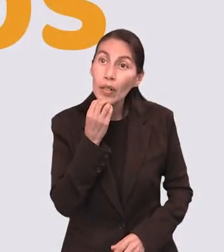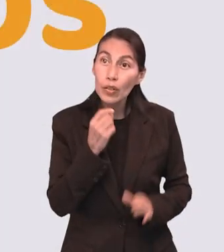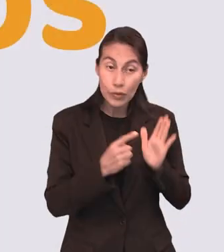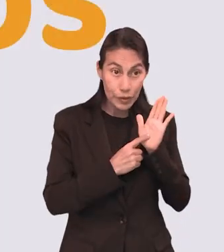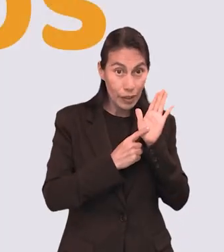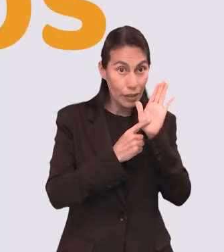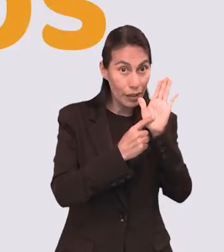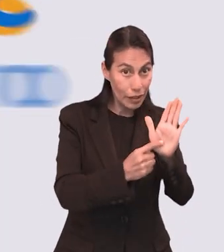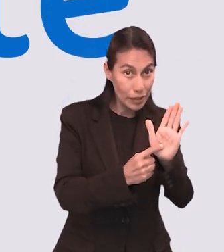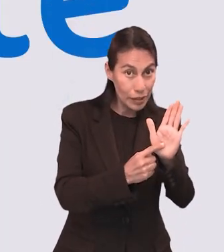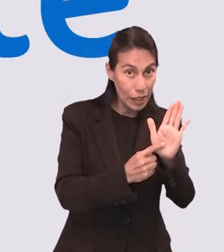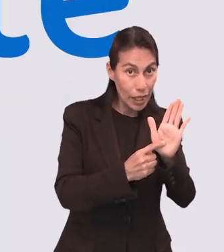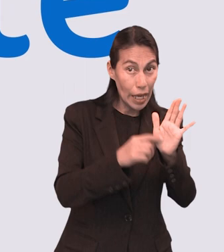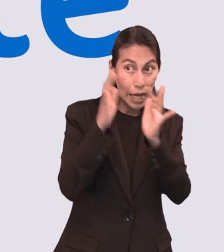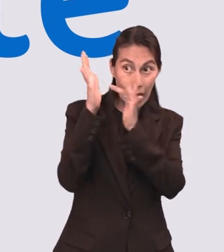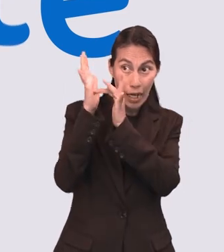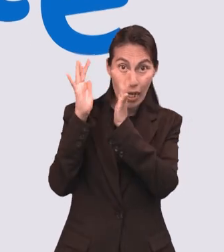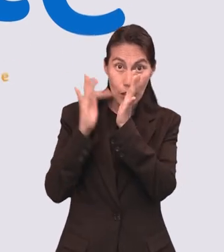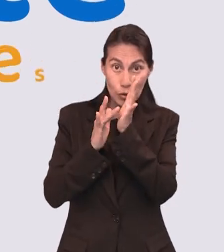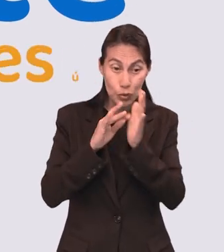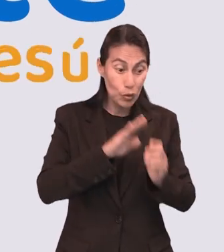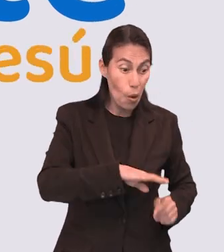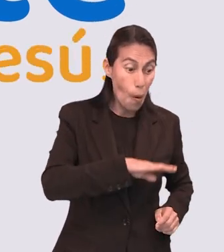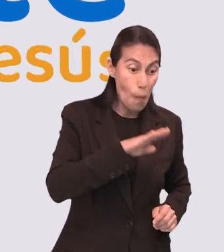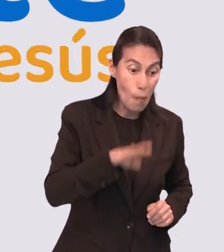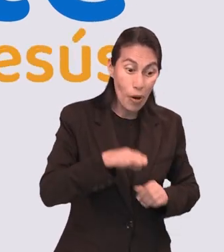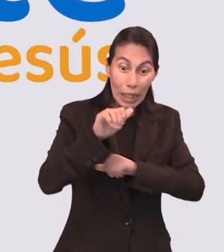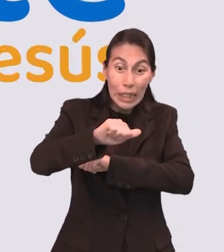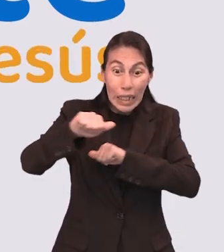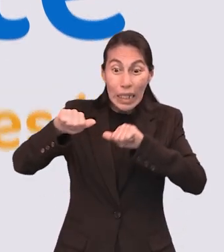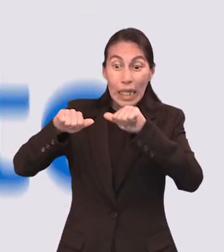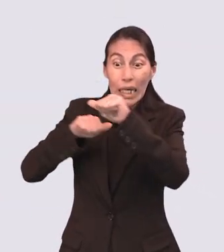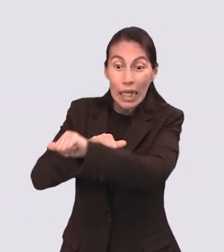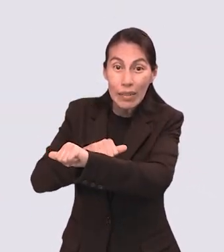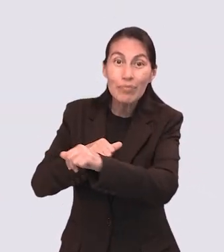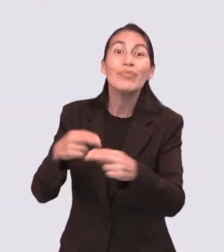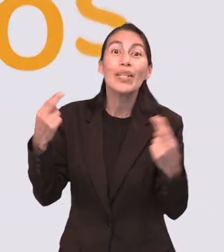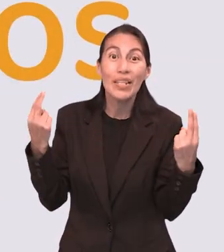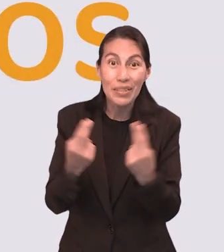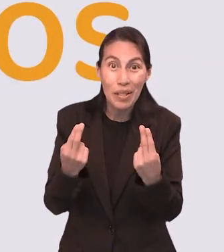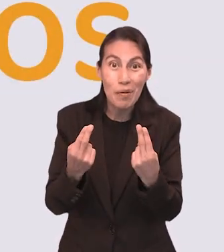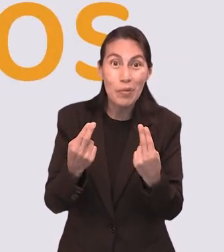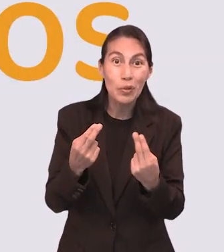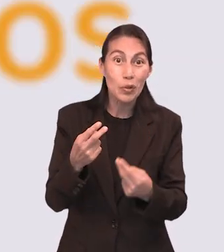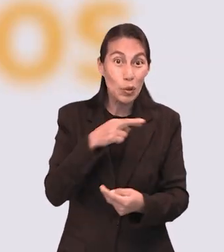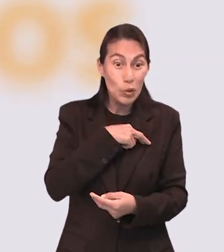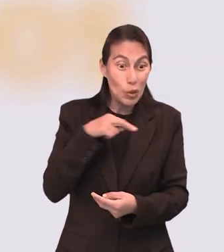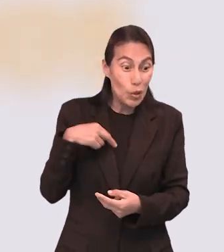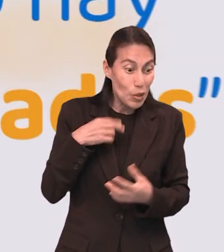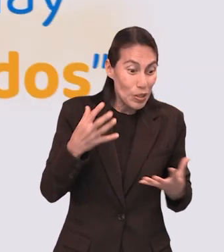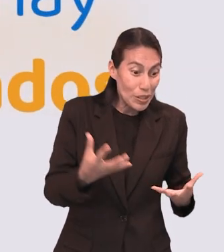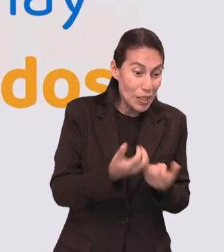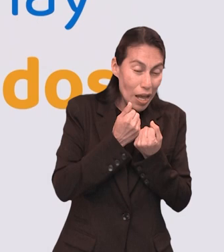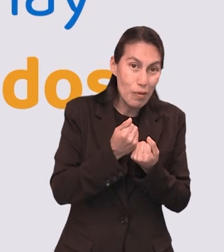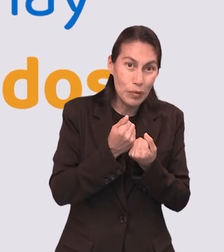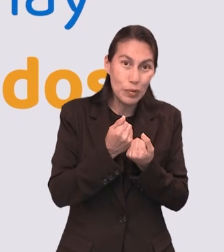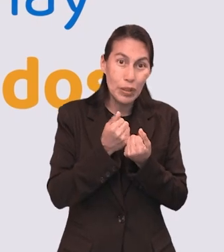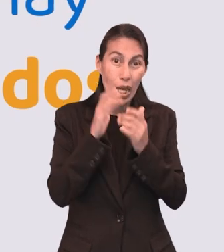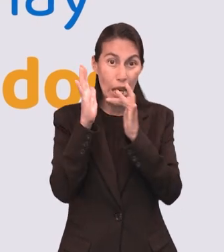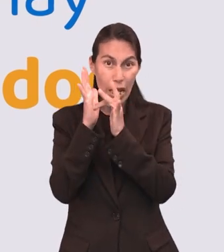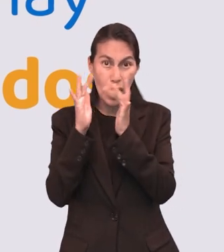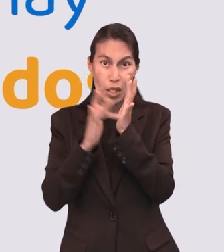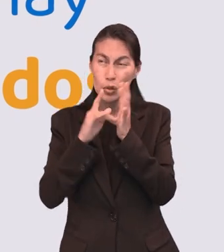Hebreos deja en claro que la muerte sustitutiva de Jesús es necesaria para salvarnos, porque sin